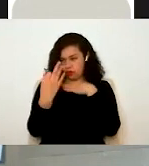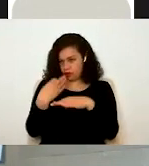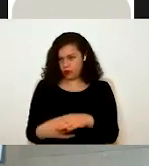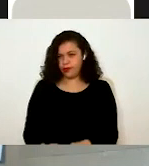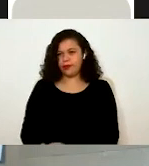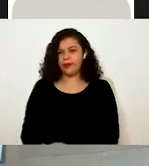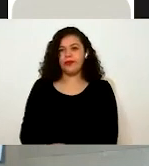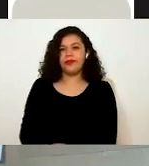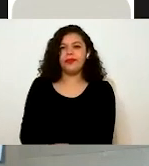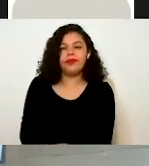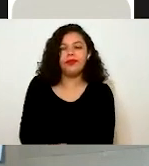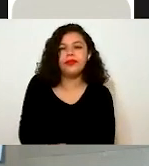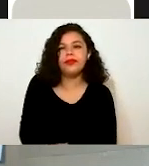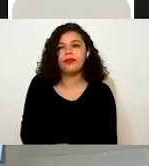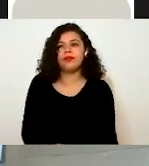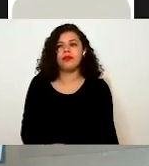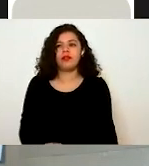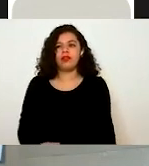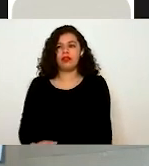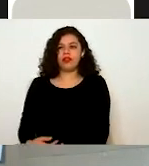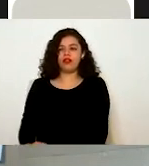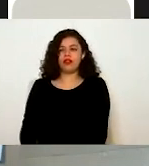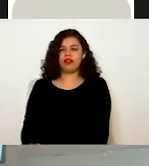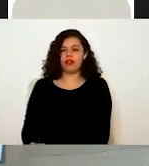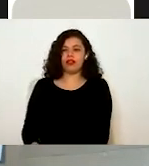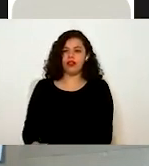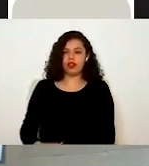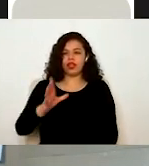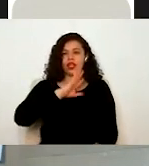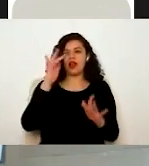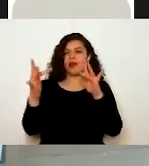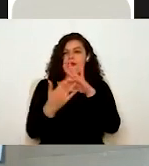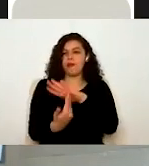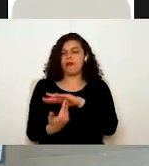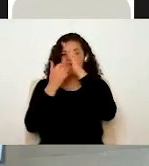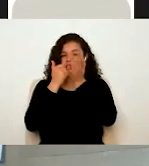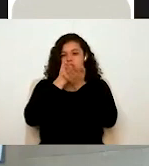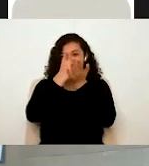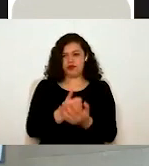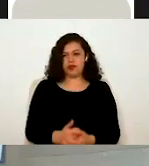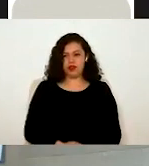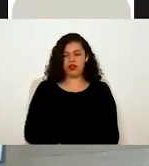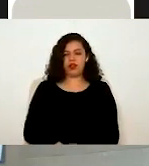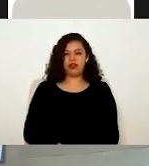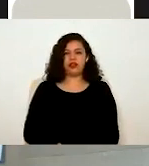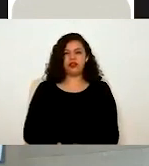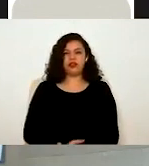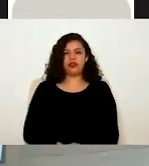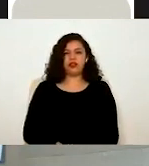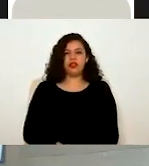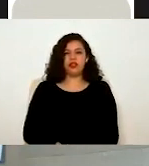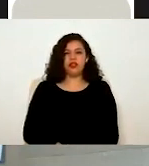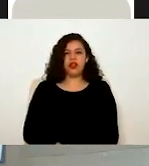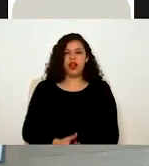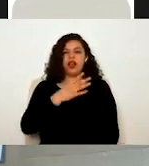Y aquí es donde enlazamos con mesa de ayuda. Tenemos un, el enlace